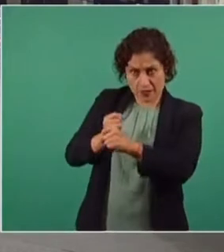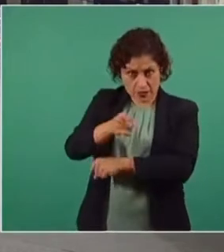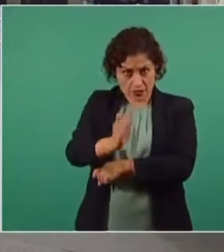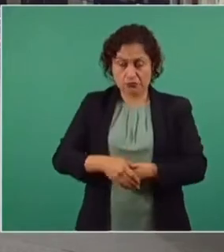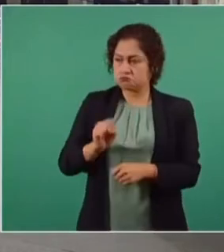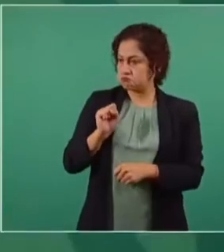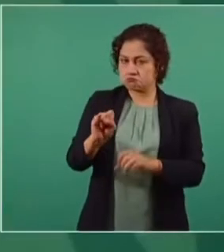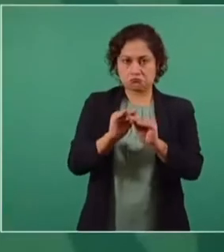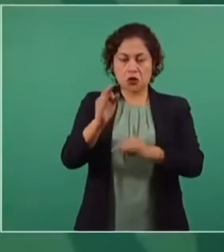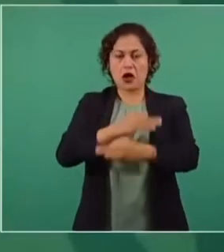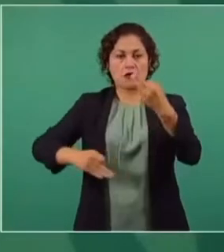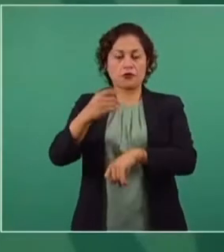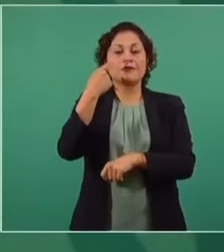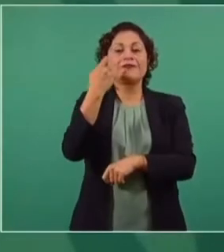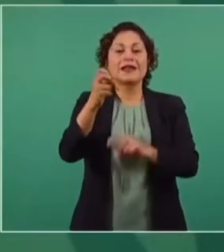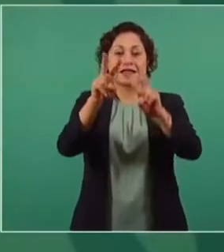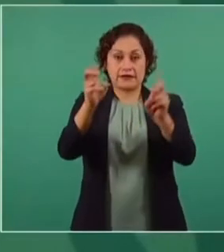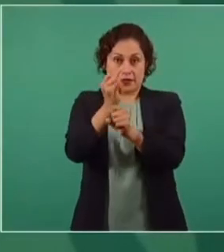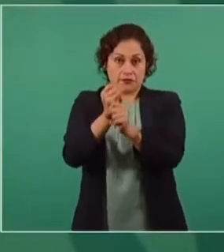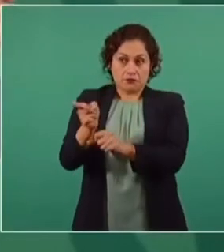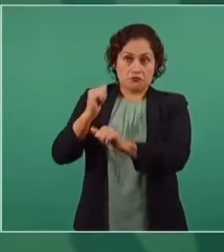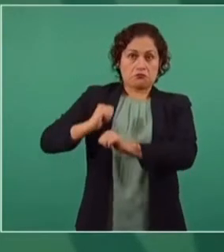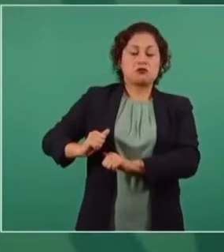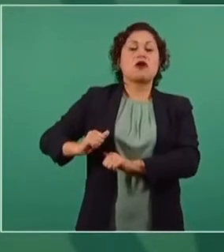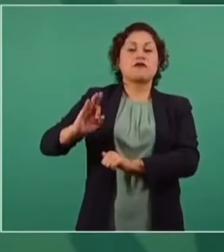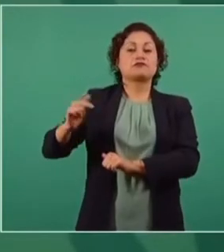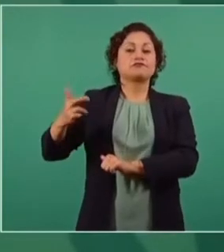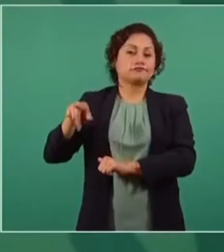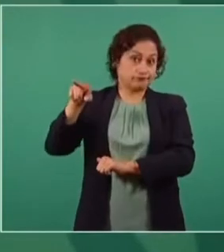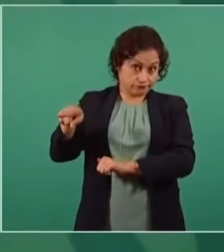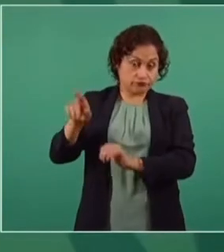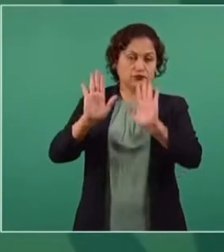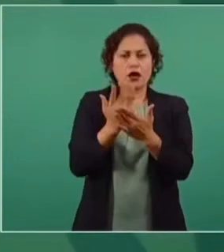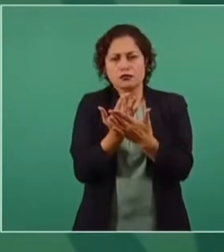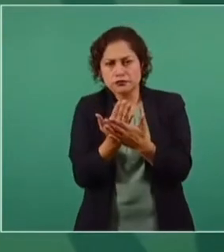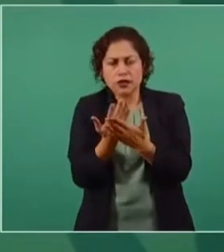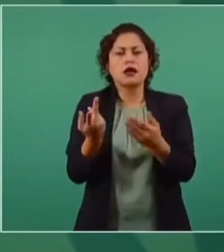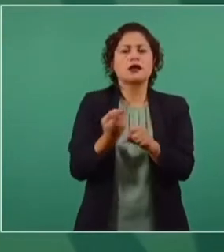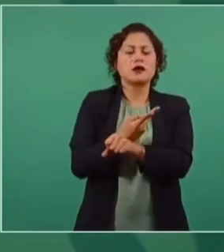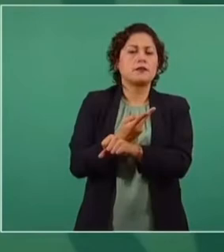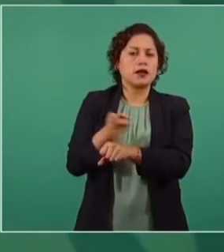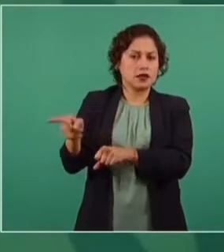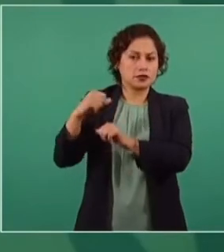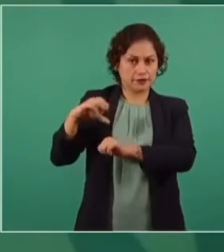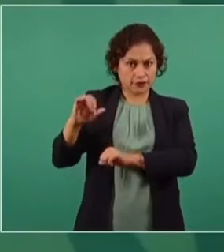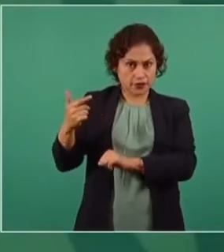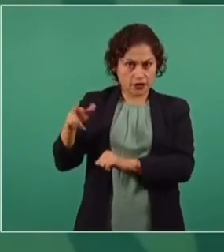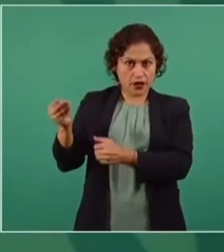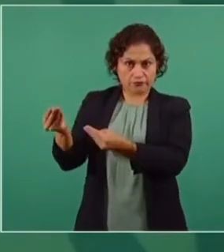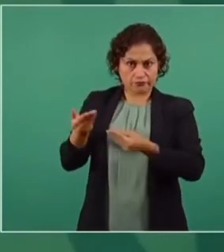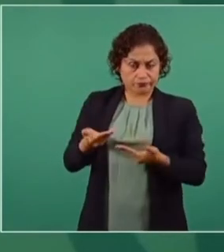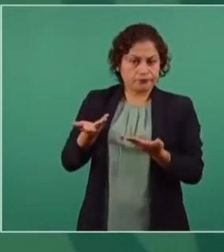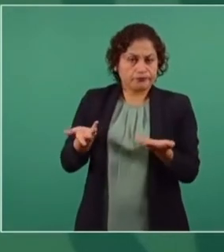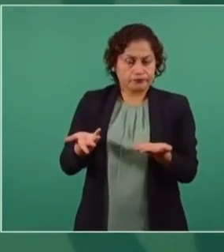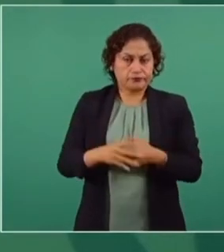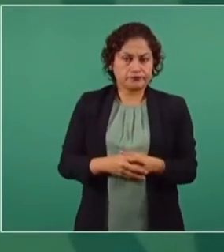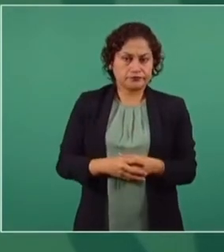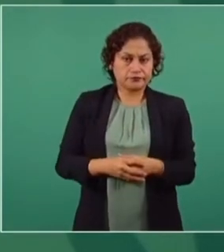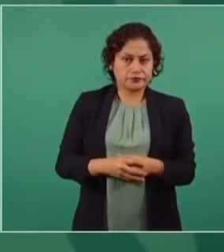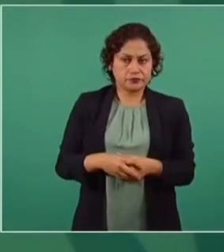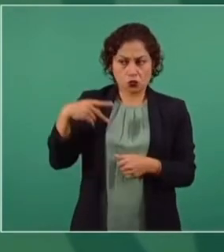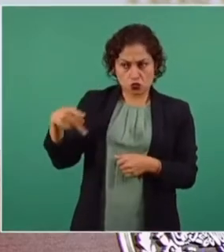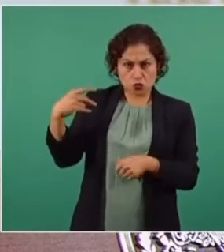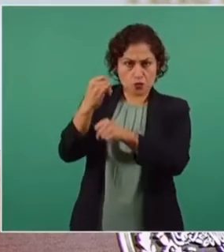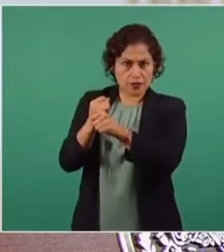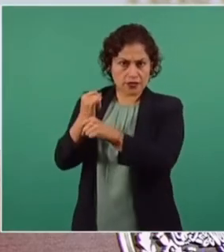La investigación sobre este tema corresponde a la fiscalía y hay que esperar a que la fiscalía dé una